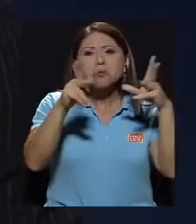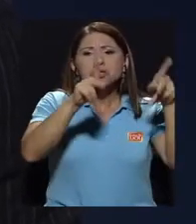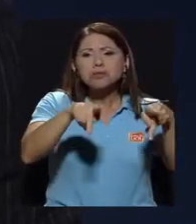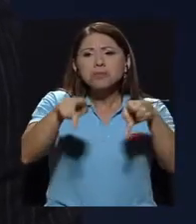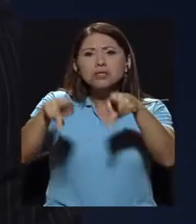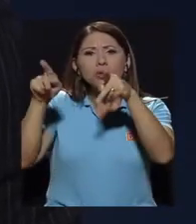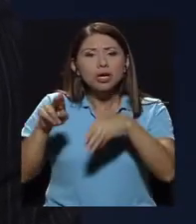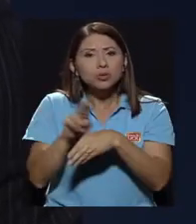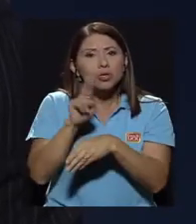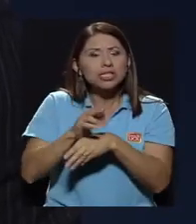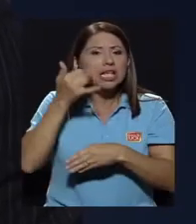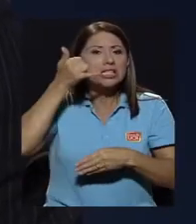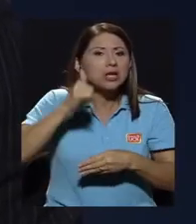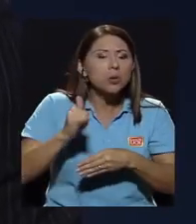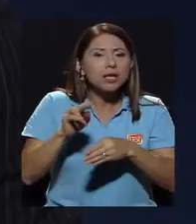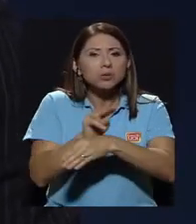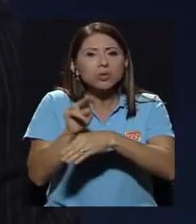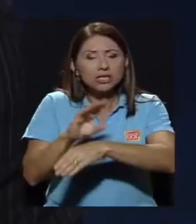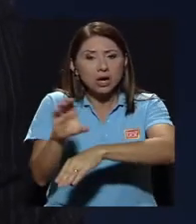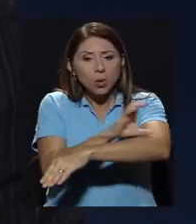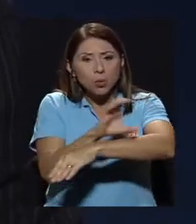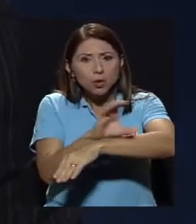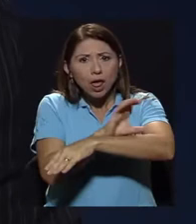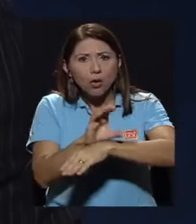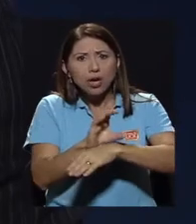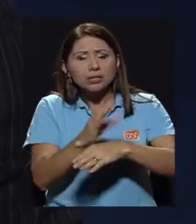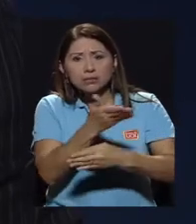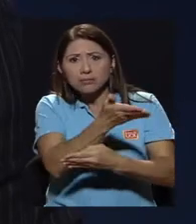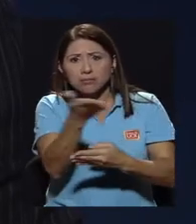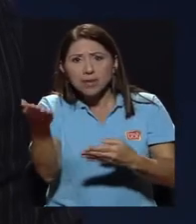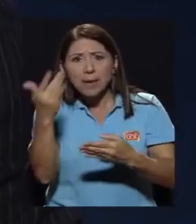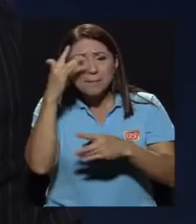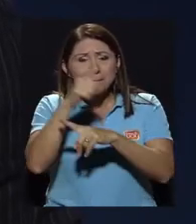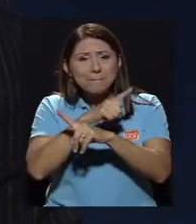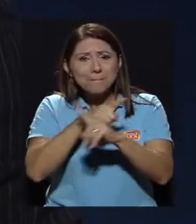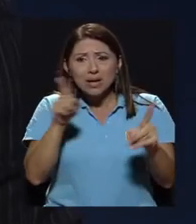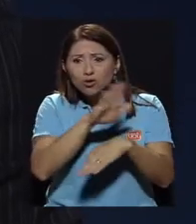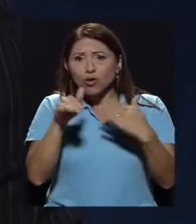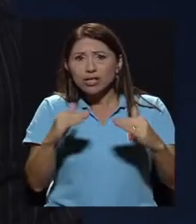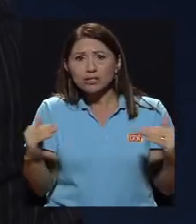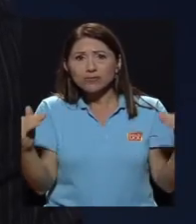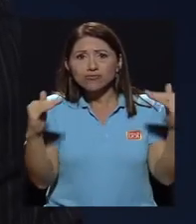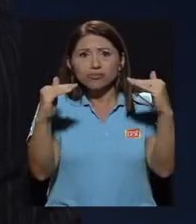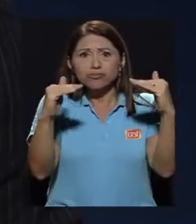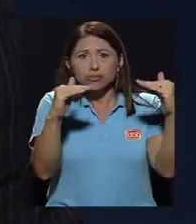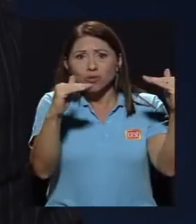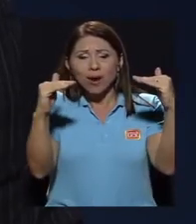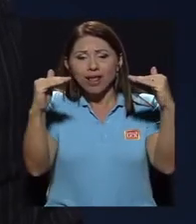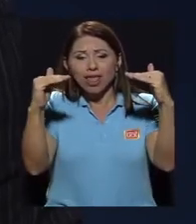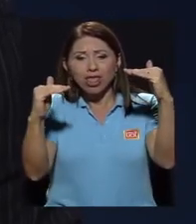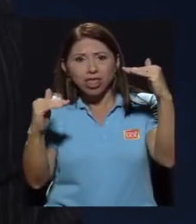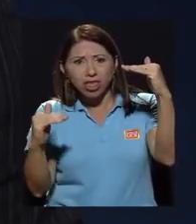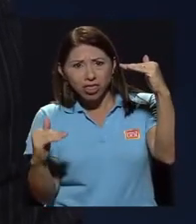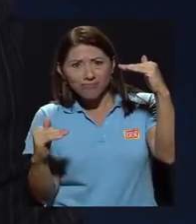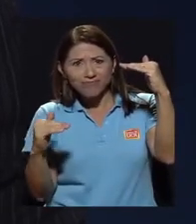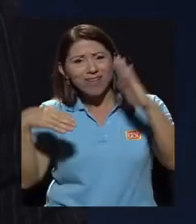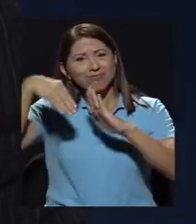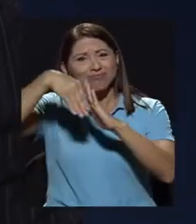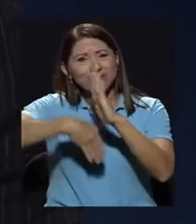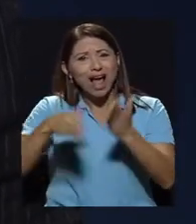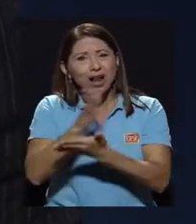de algún modo los celulares, las computadoras, etcétera, esa brecha ha venido en detrimento de algunos grupos vulnerables.